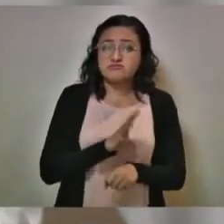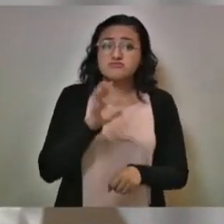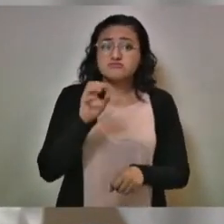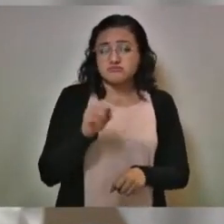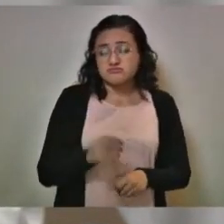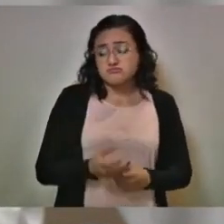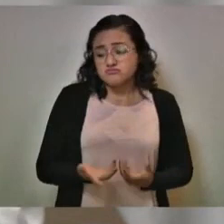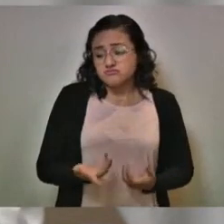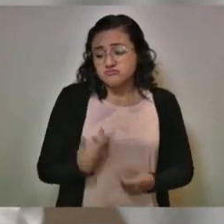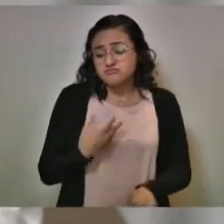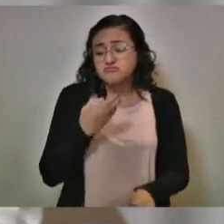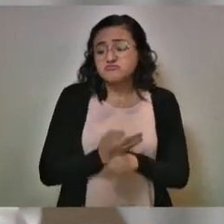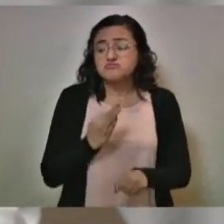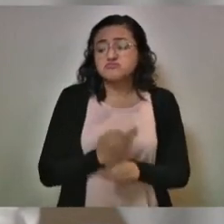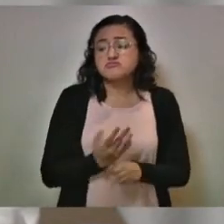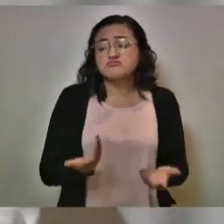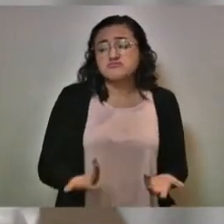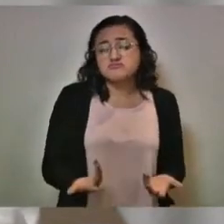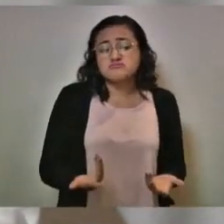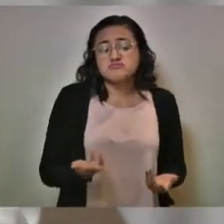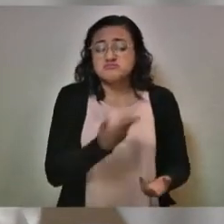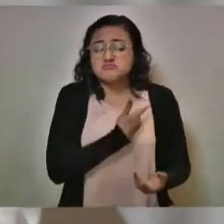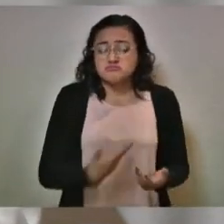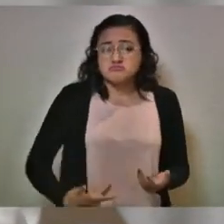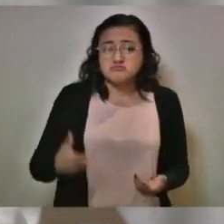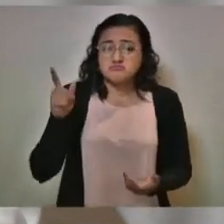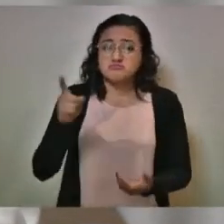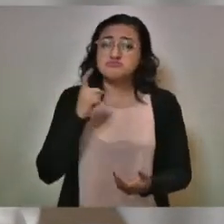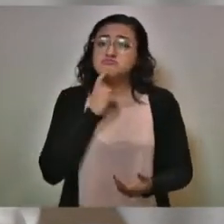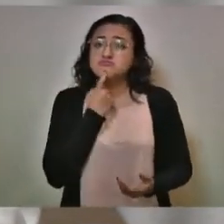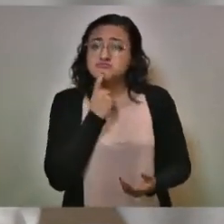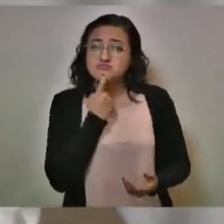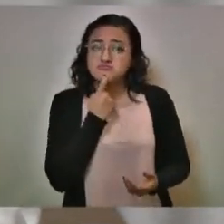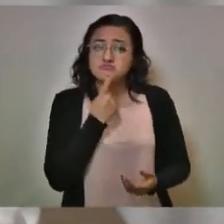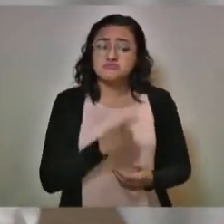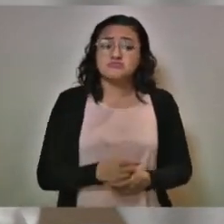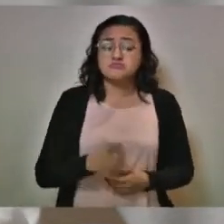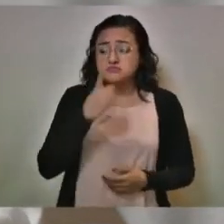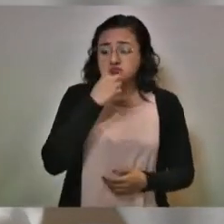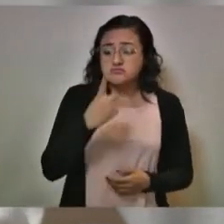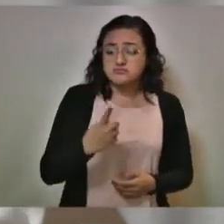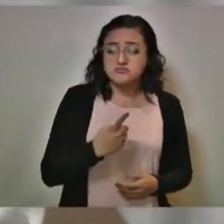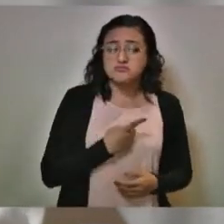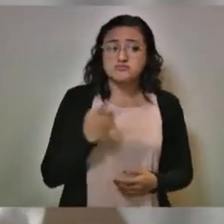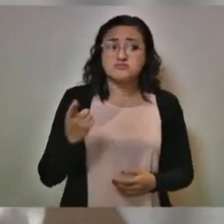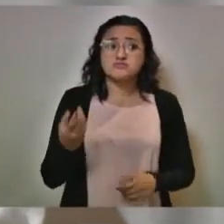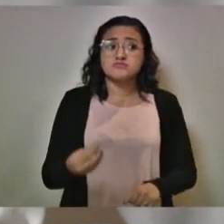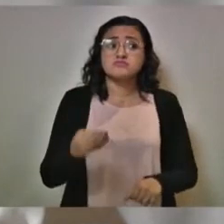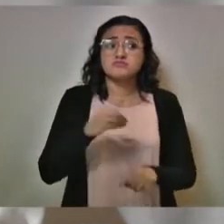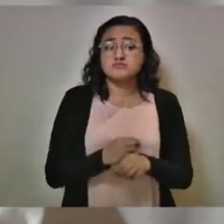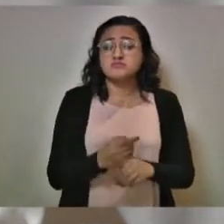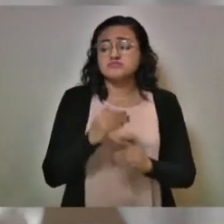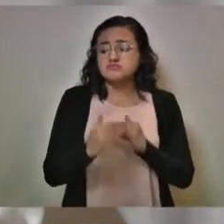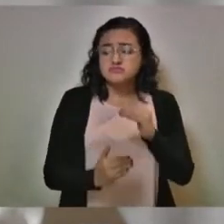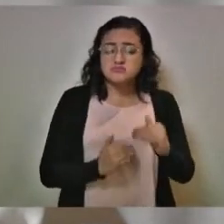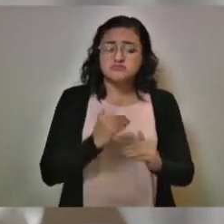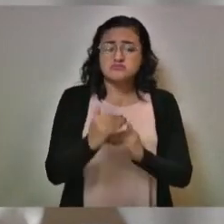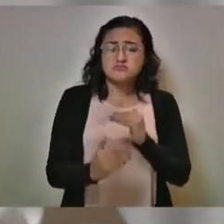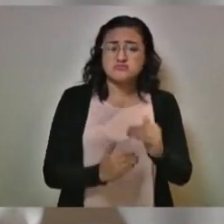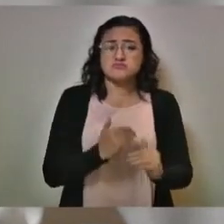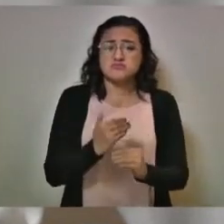Nuestro presidente de la República, de manera heroica, anda poniendo en marcha al país